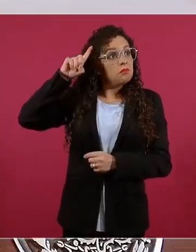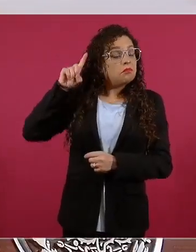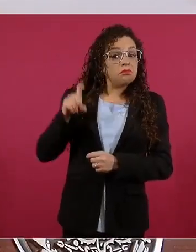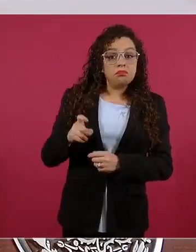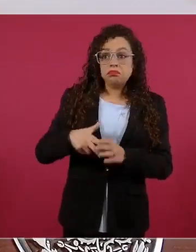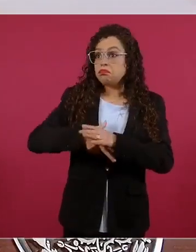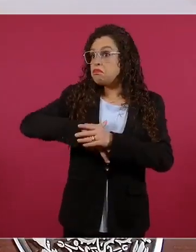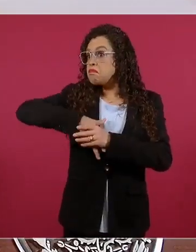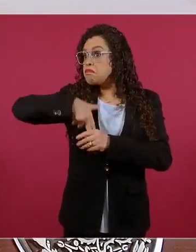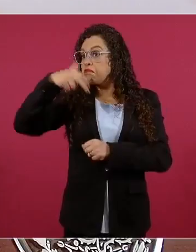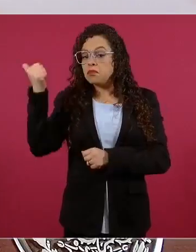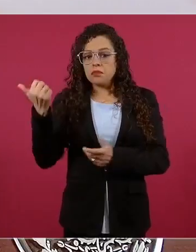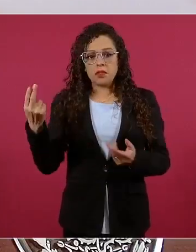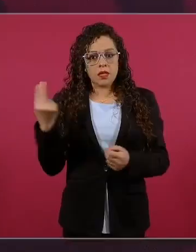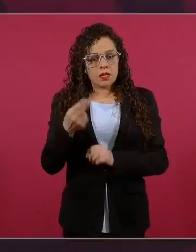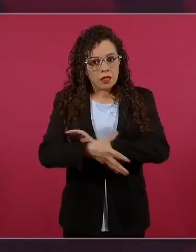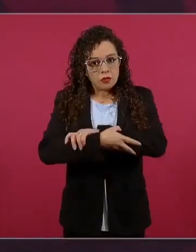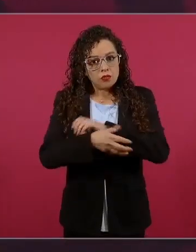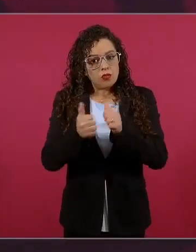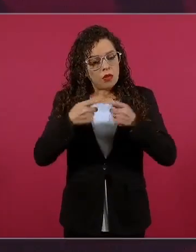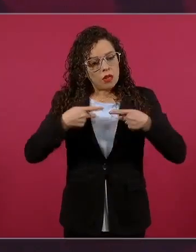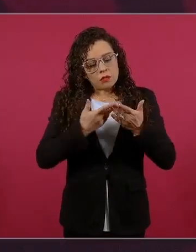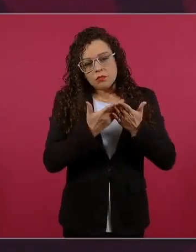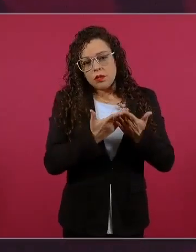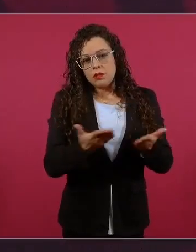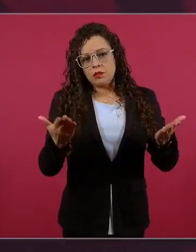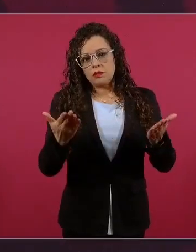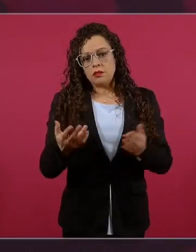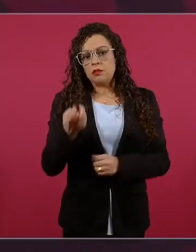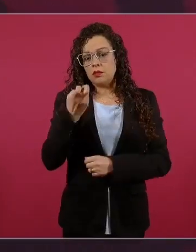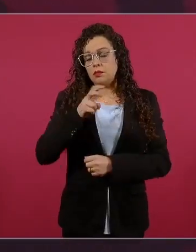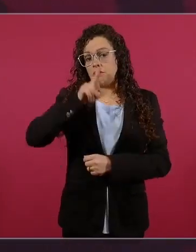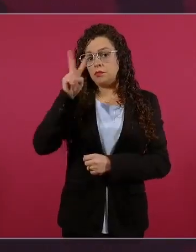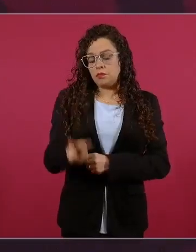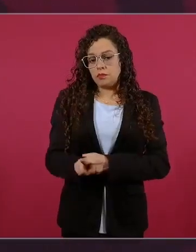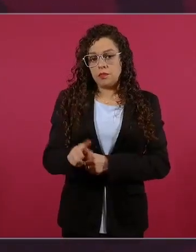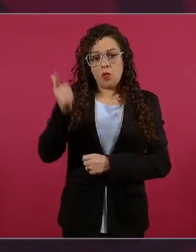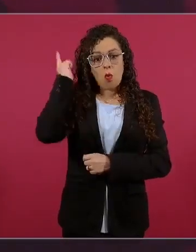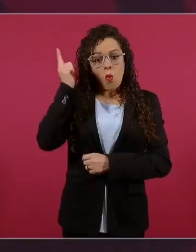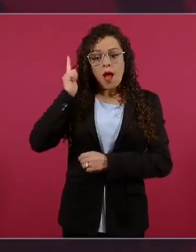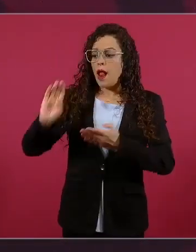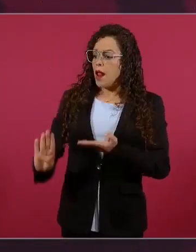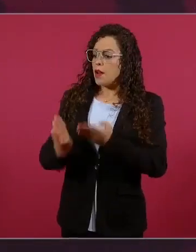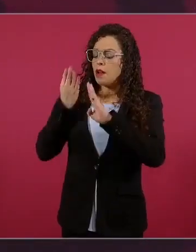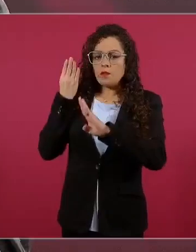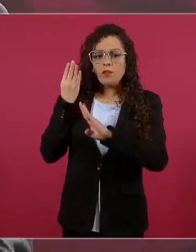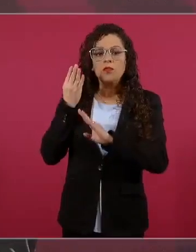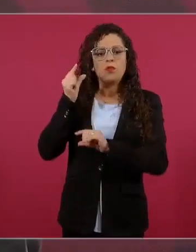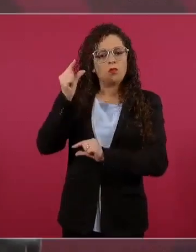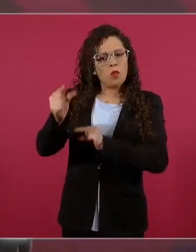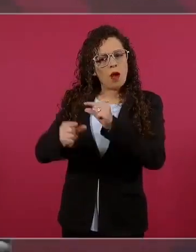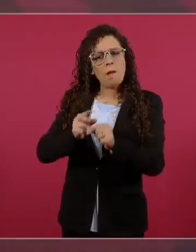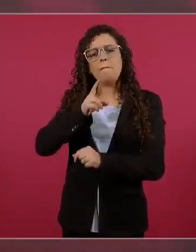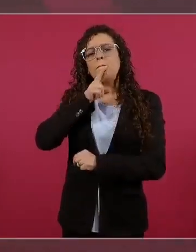yo espero que las cosas mejoren en el mundo. Tengo mucha fe de